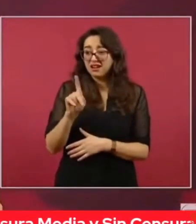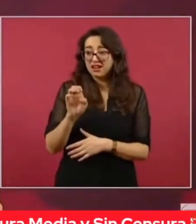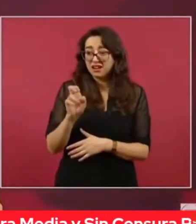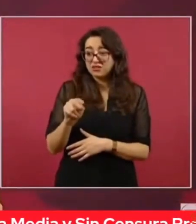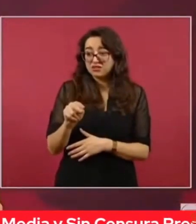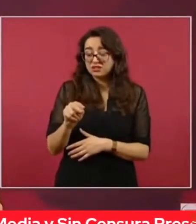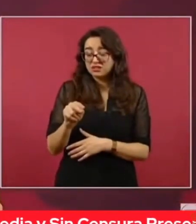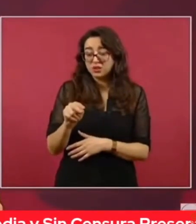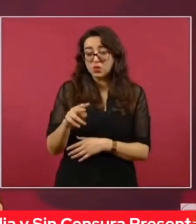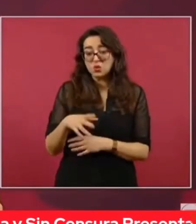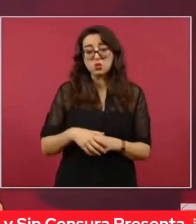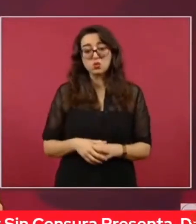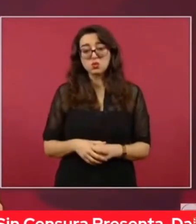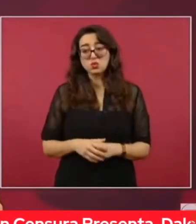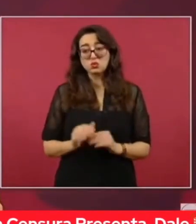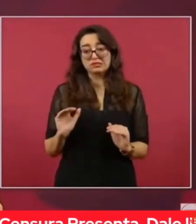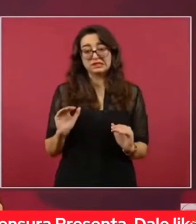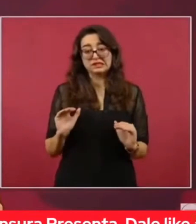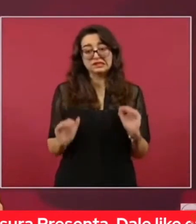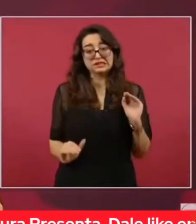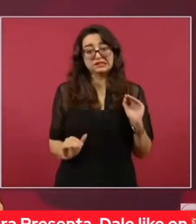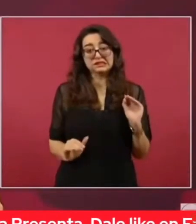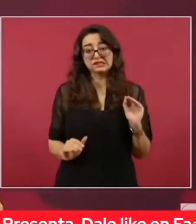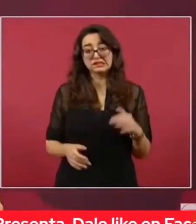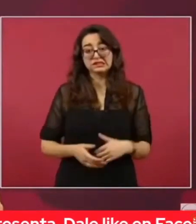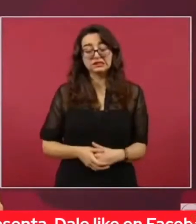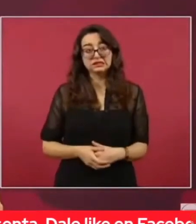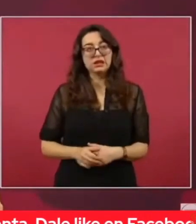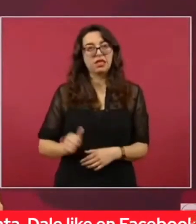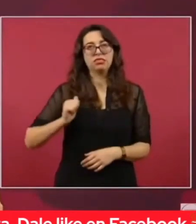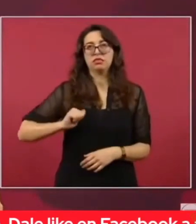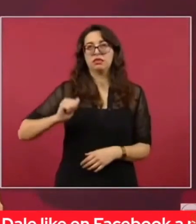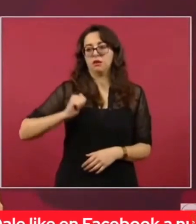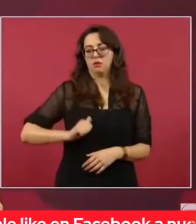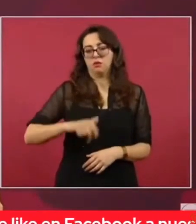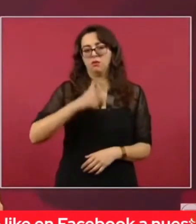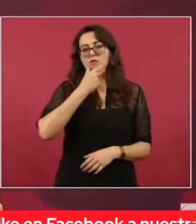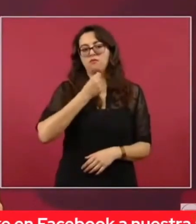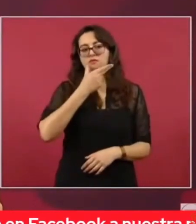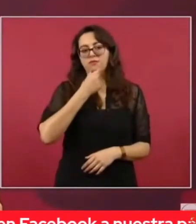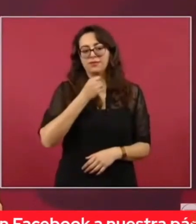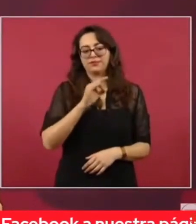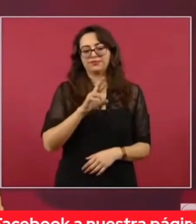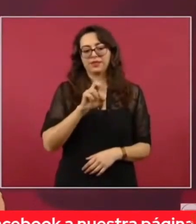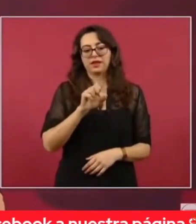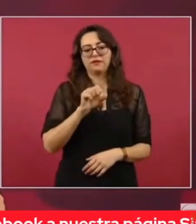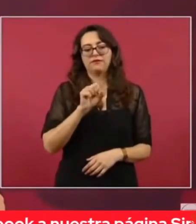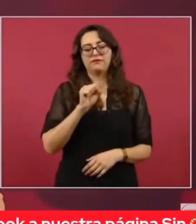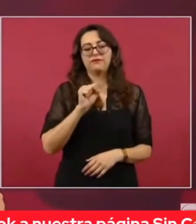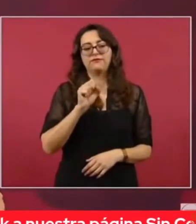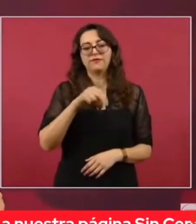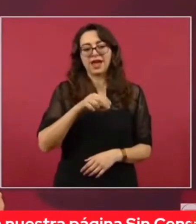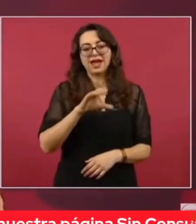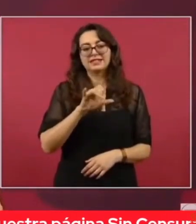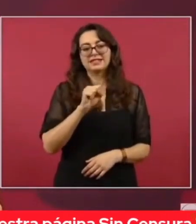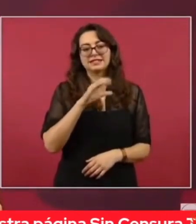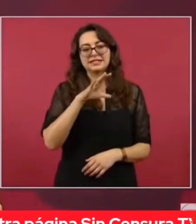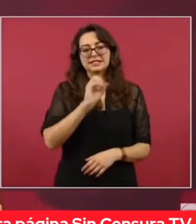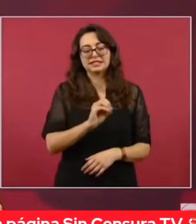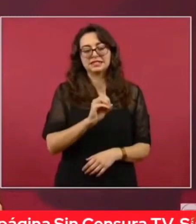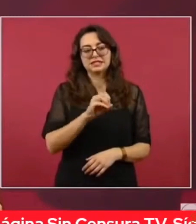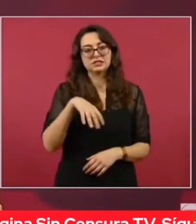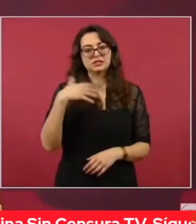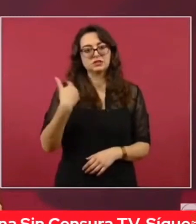Francisco Bulnes, que era muy